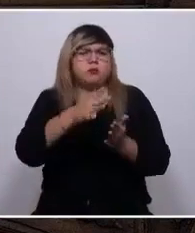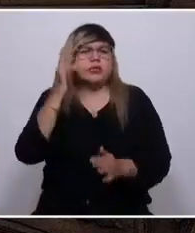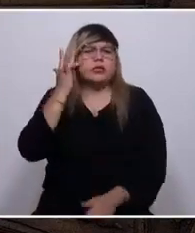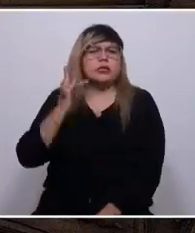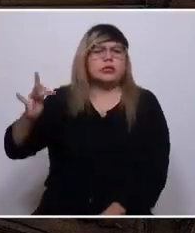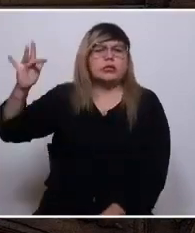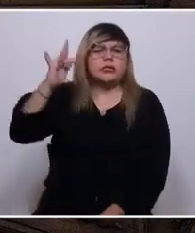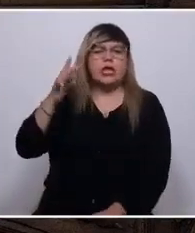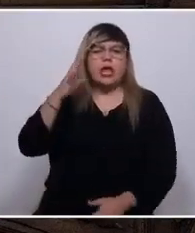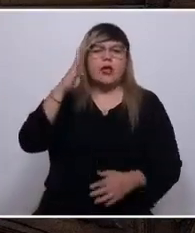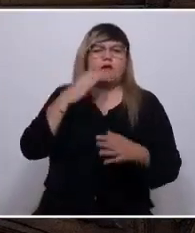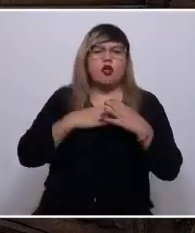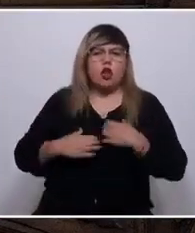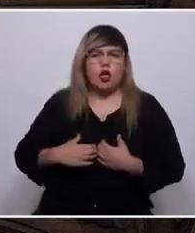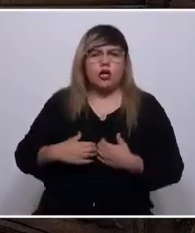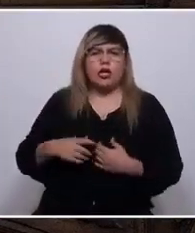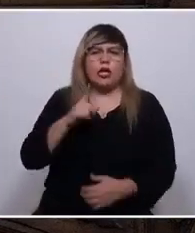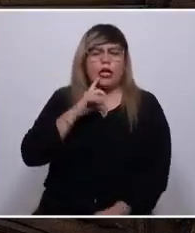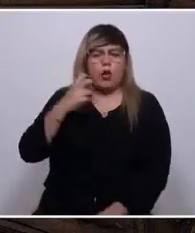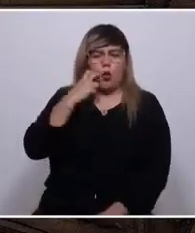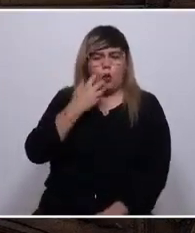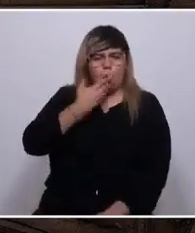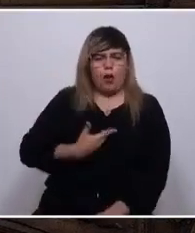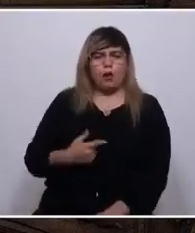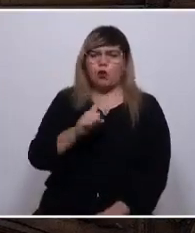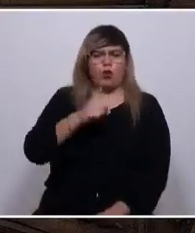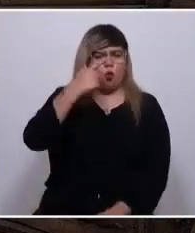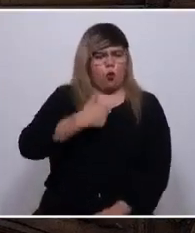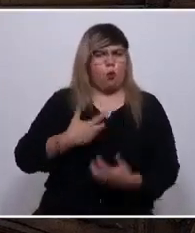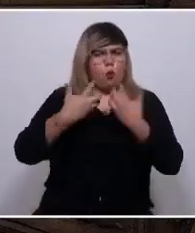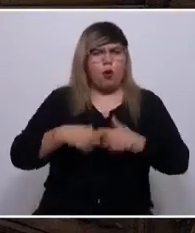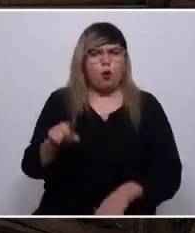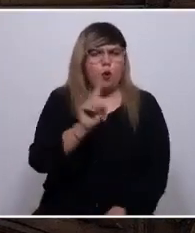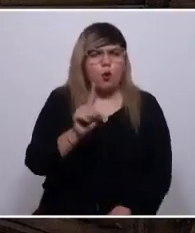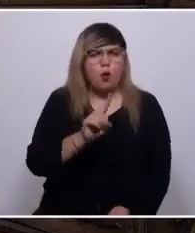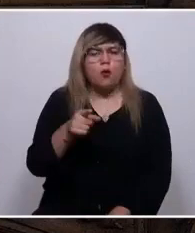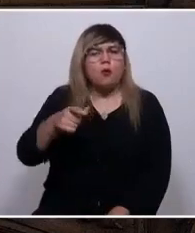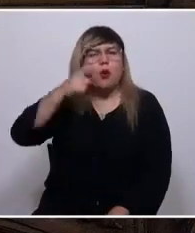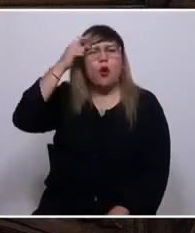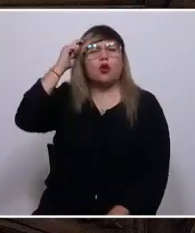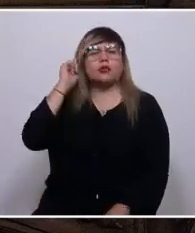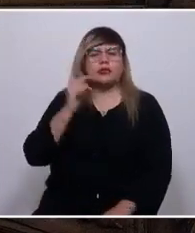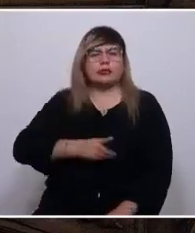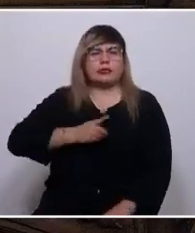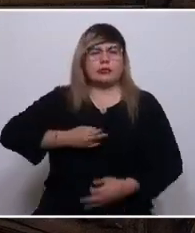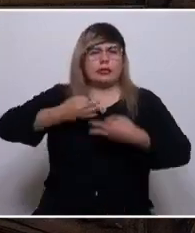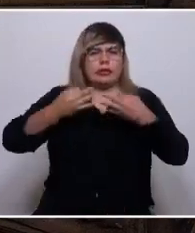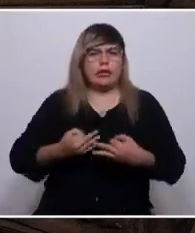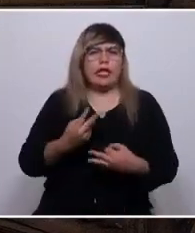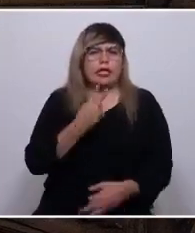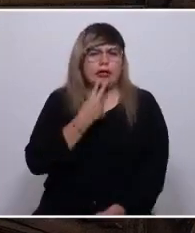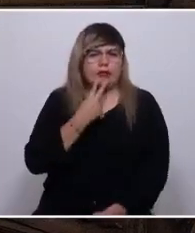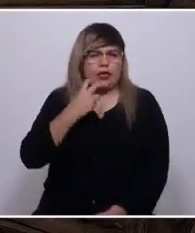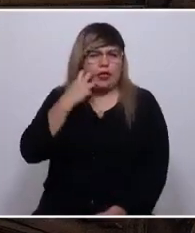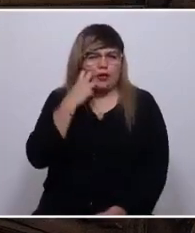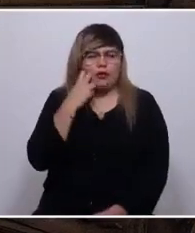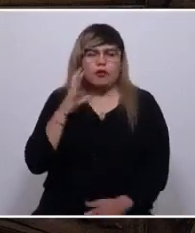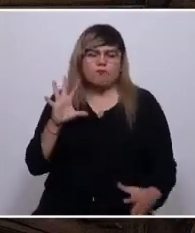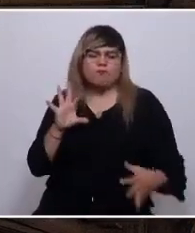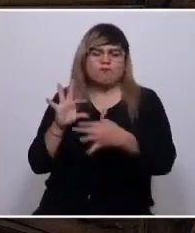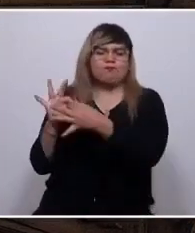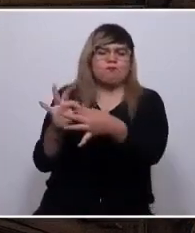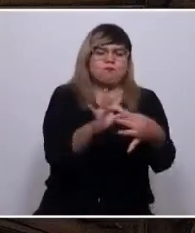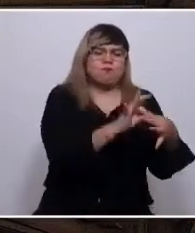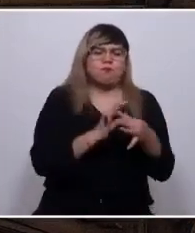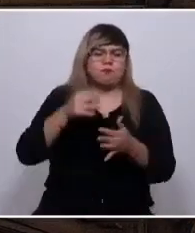biológica de quien se sabe ser vivo y no una máquina. Esa misma conciencia de dignidad de lo vivo los une a las luchas históricas de